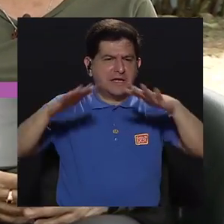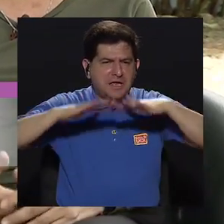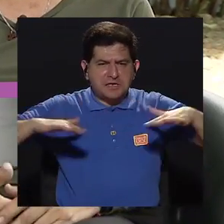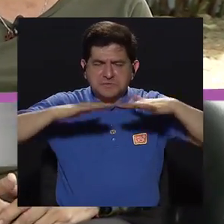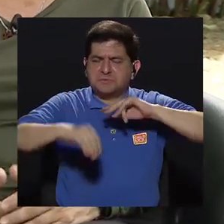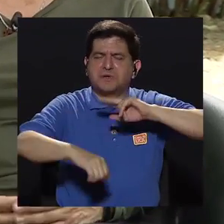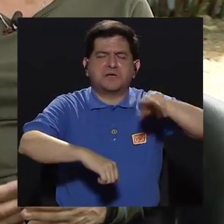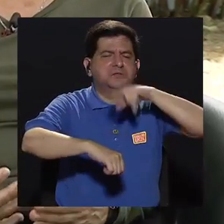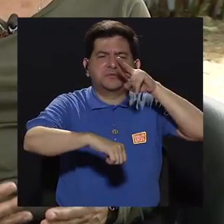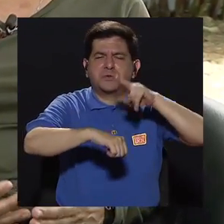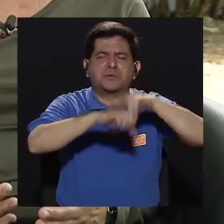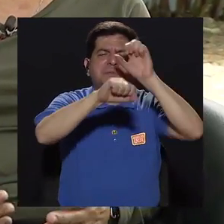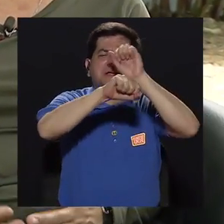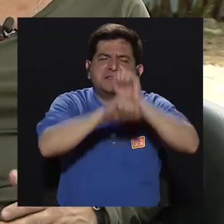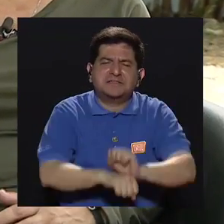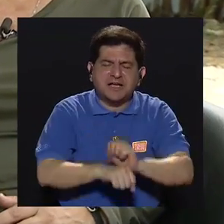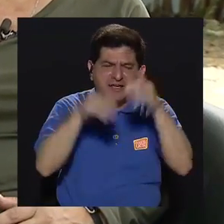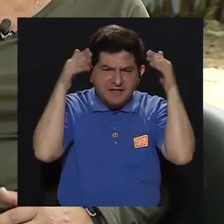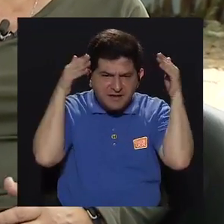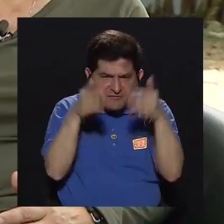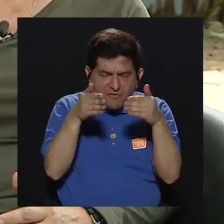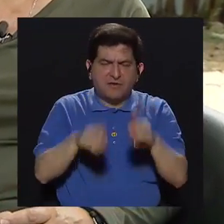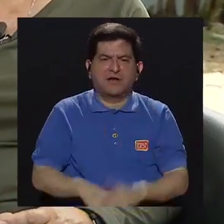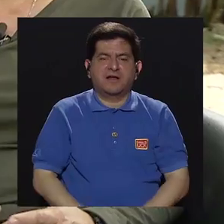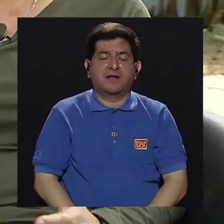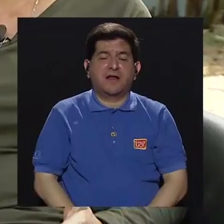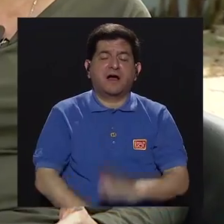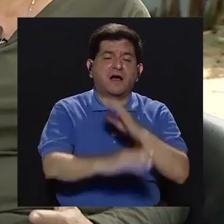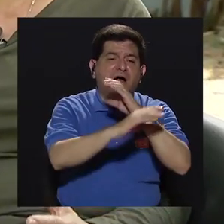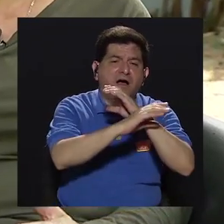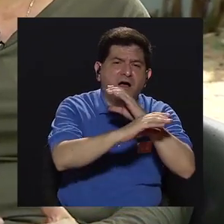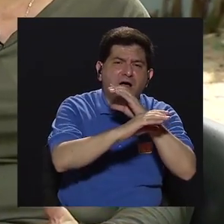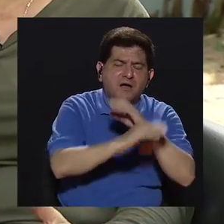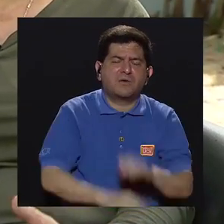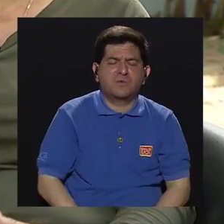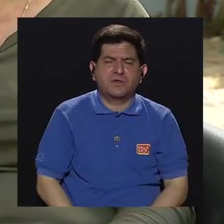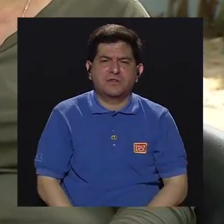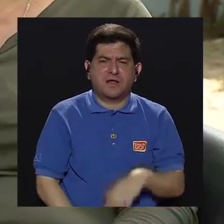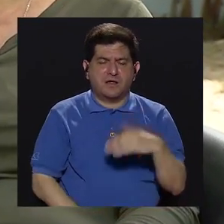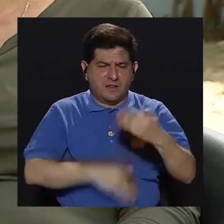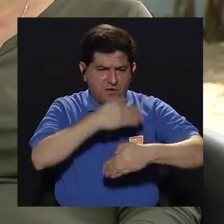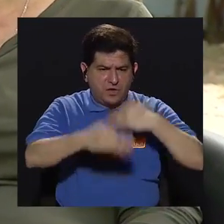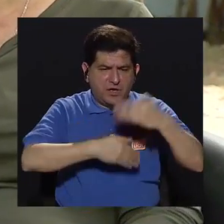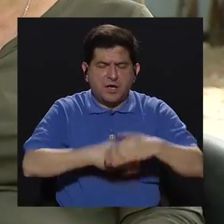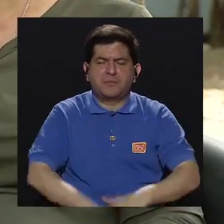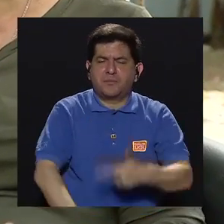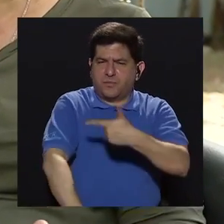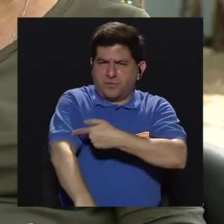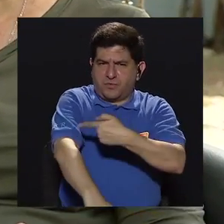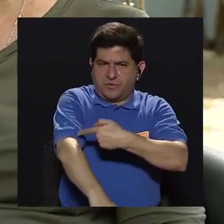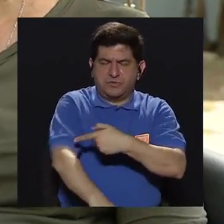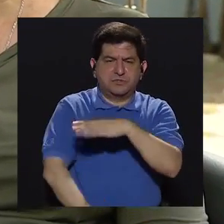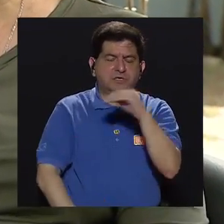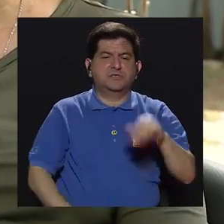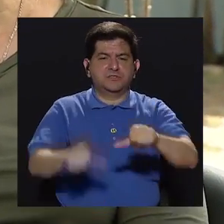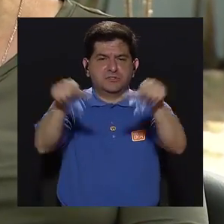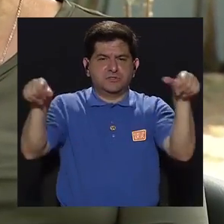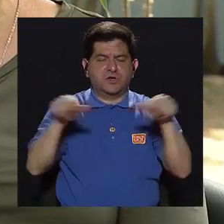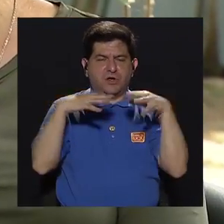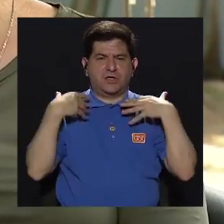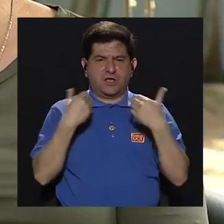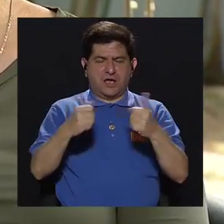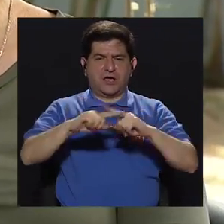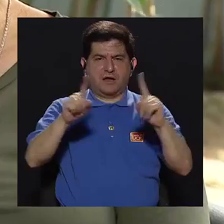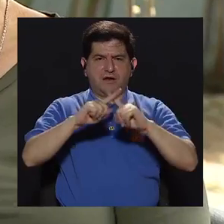más tradicional, se enfoca específicamente en la atención del cuidado, en la gerencia del cuidado, de enfermería y el del ámbito de la salud